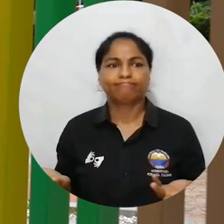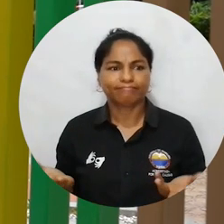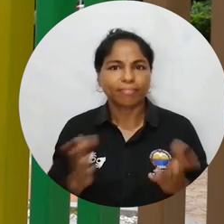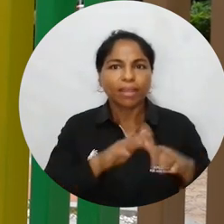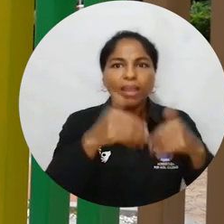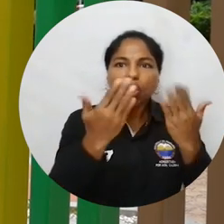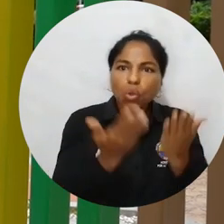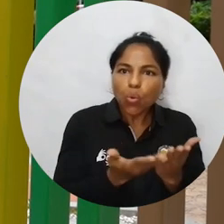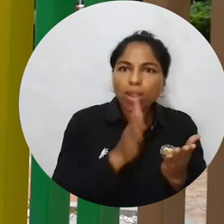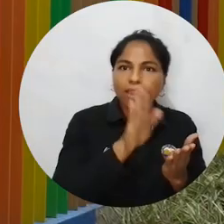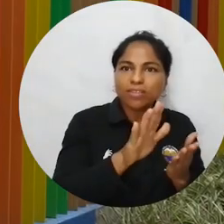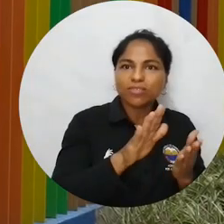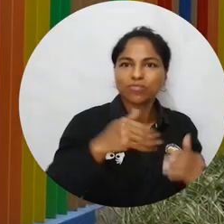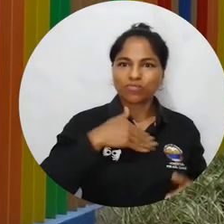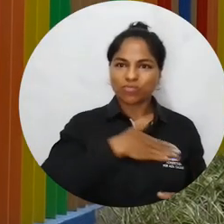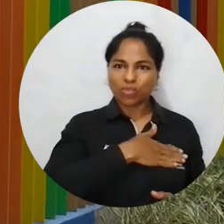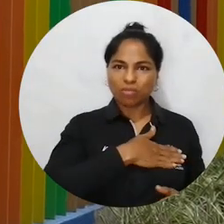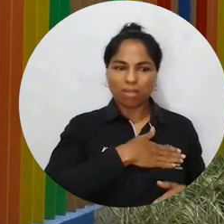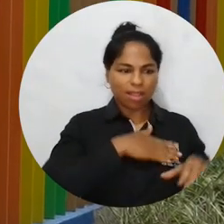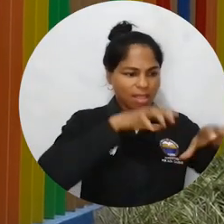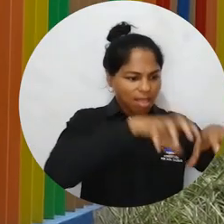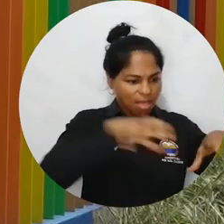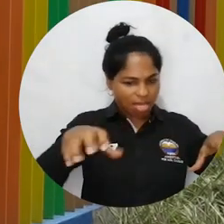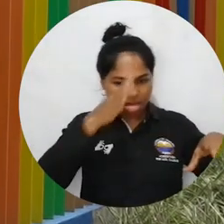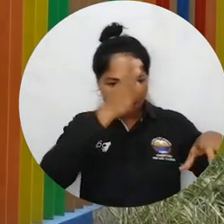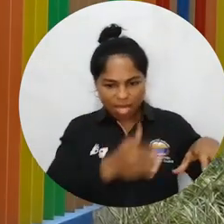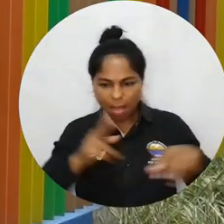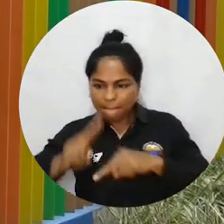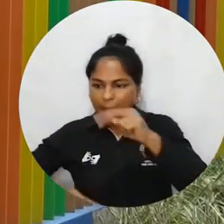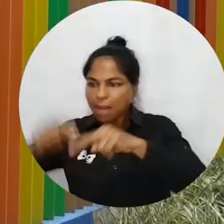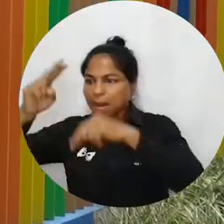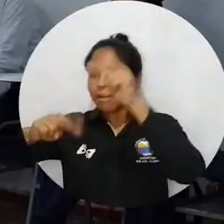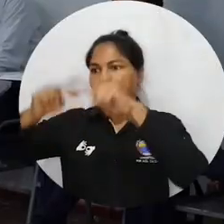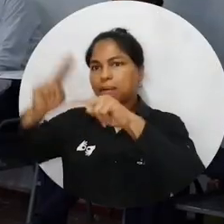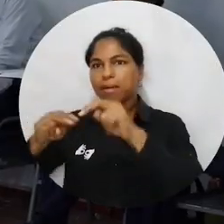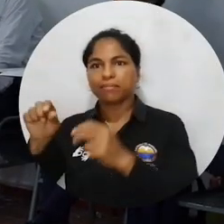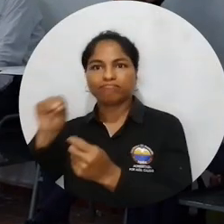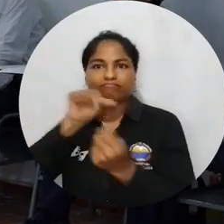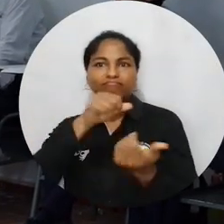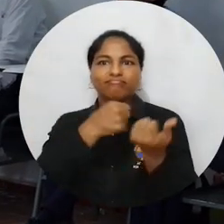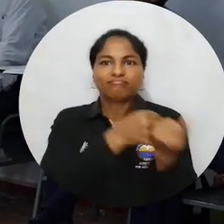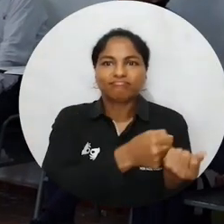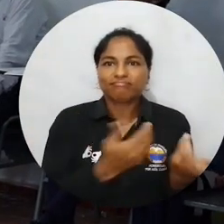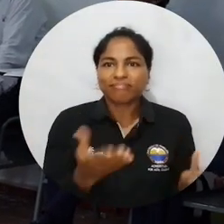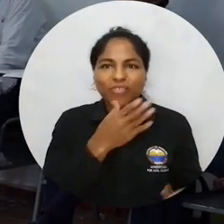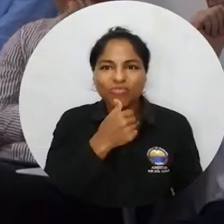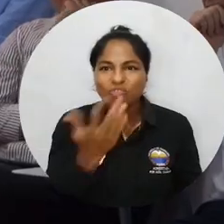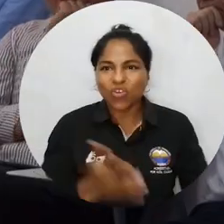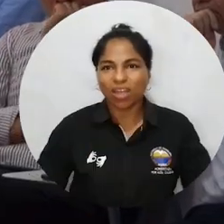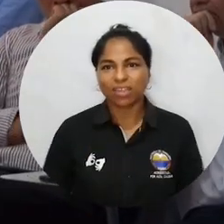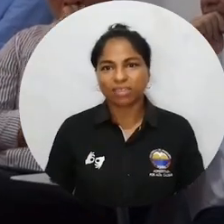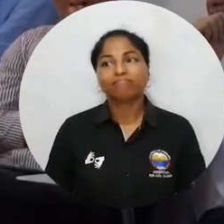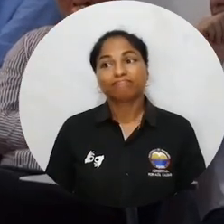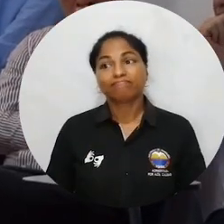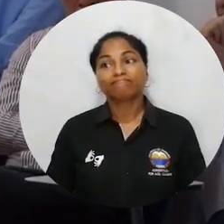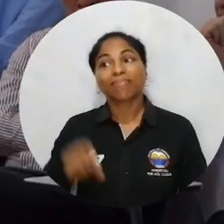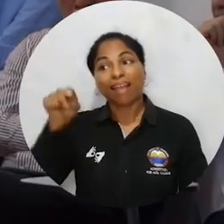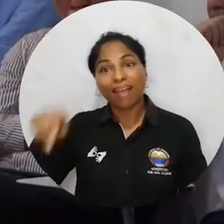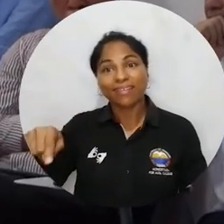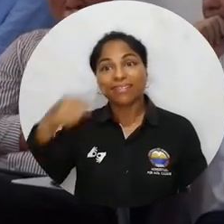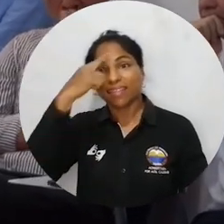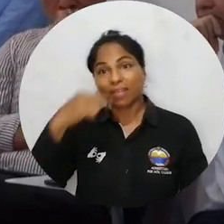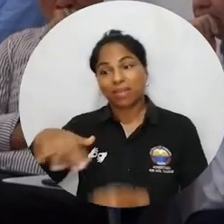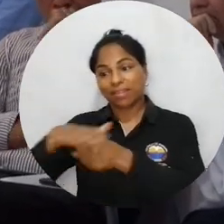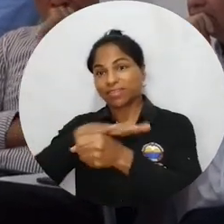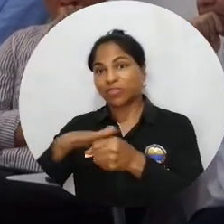una reja o una pared ahí, cuando medio lote de la normal se dedicó a eso sin que el colegio hubiese recibido nada. Creo que ese tipo de situaciones la